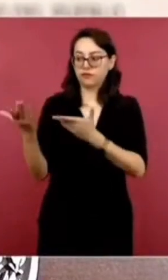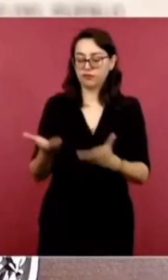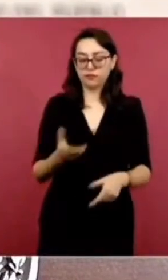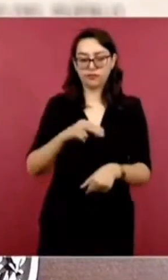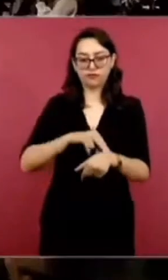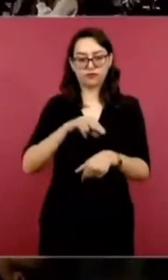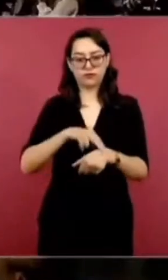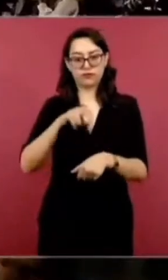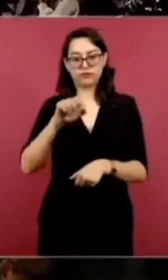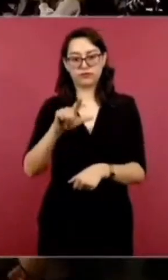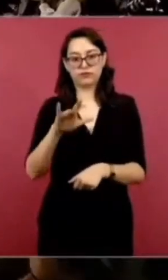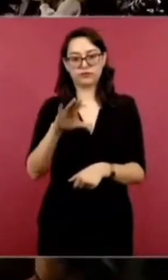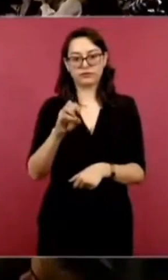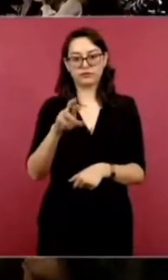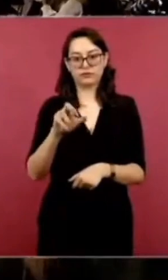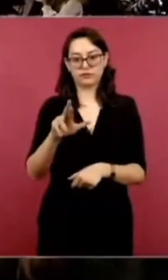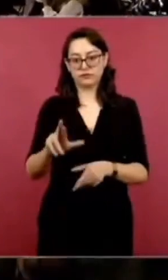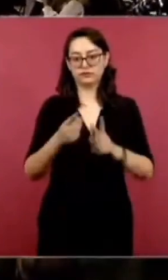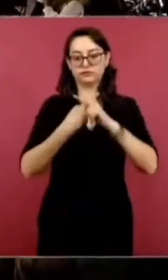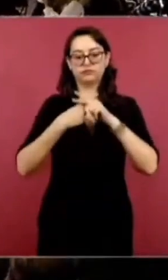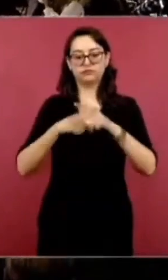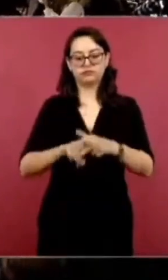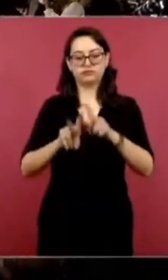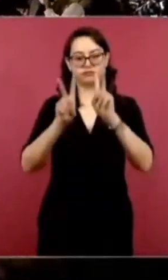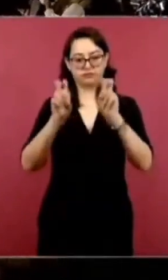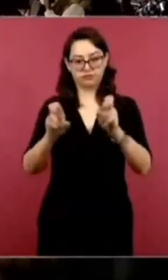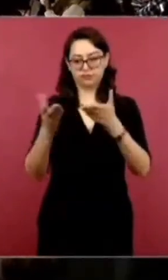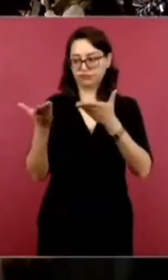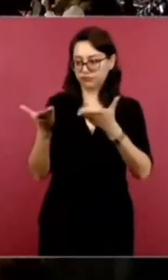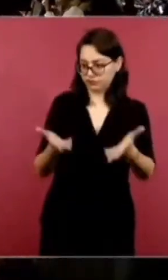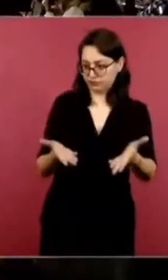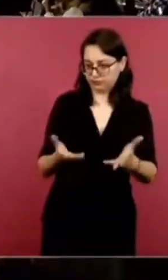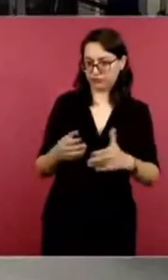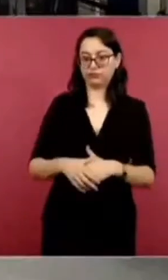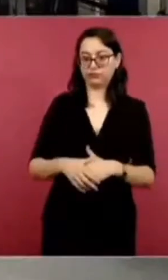Alcocer para que nos pueda introducir el tema. Adelante, doctor, por favor. Gracias.